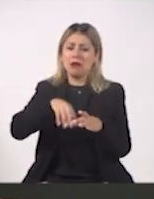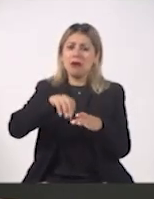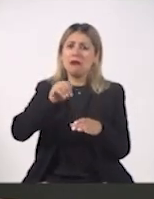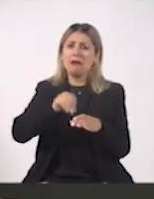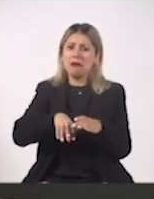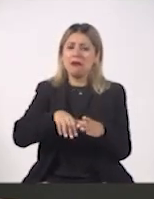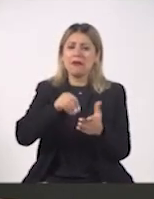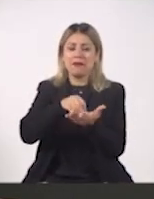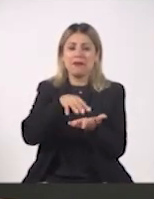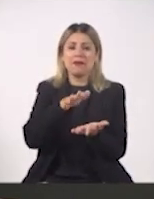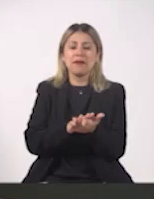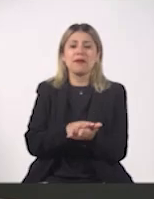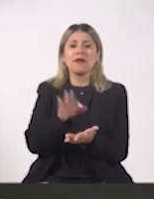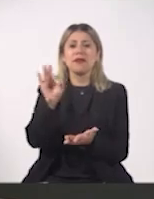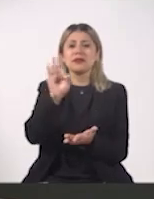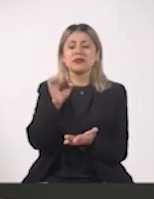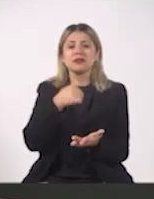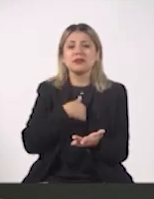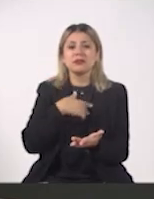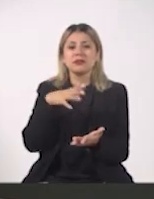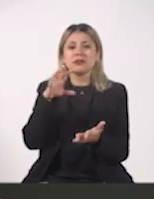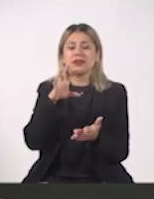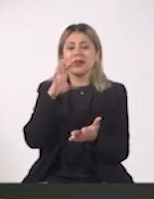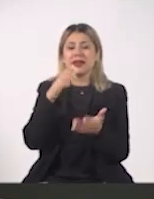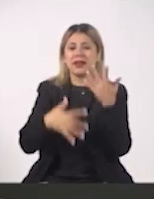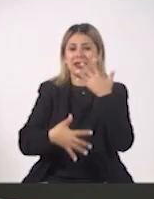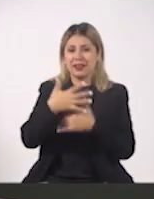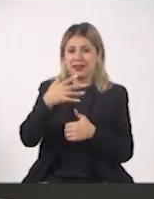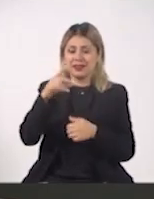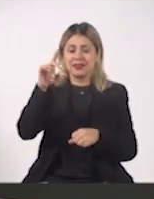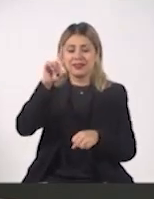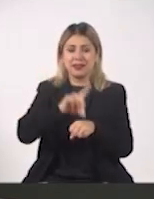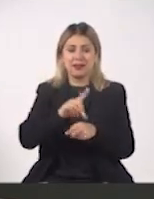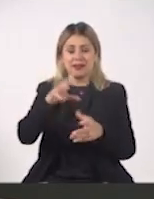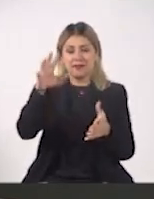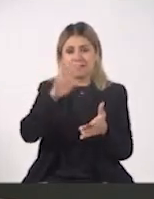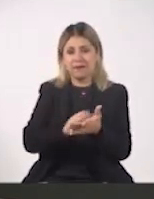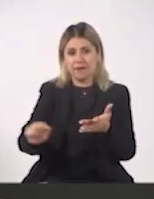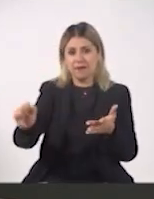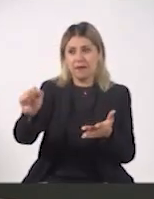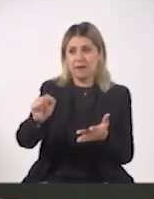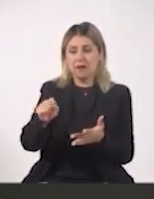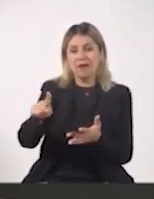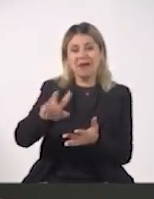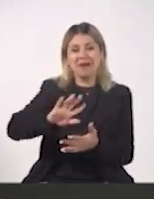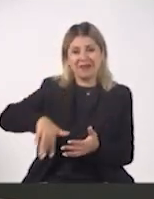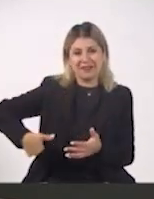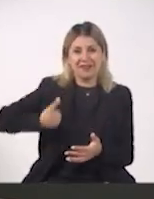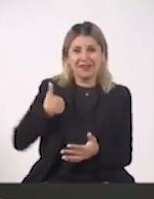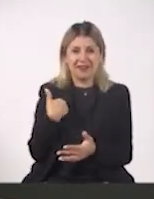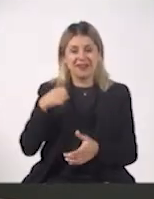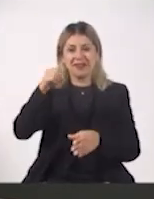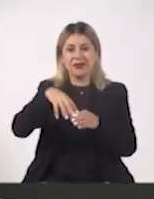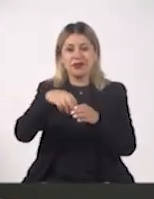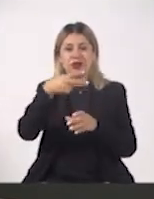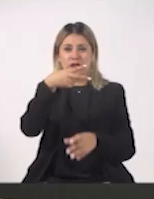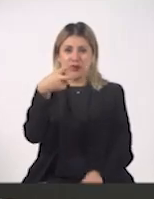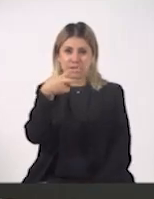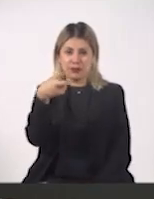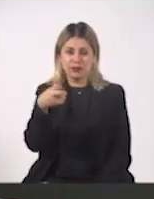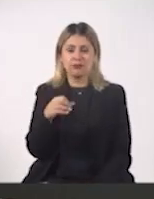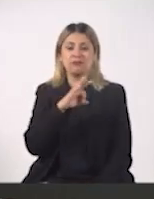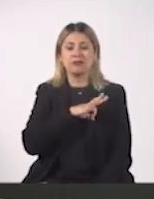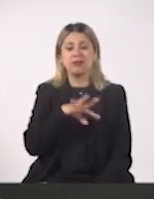programado. Esto es, oye, ¿puedo programar que cada quincena me manden a mi ahorro de banca electrónica? 200 pesos,